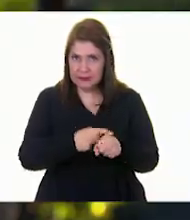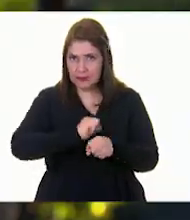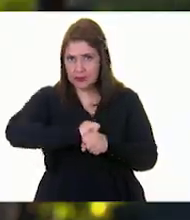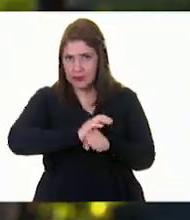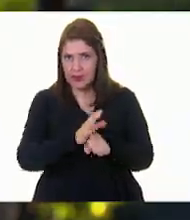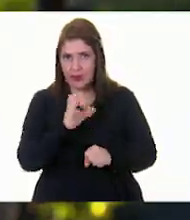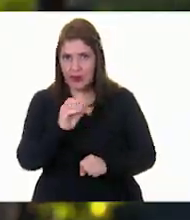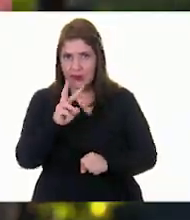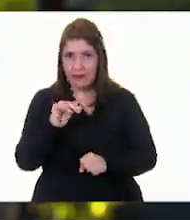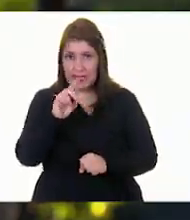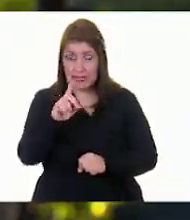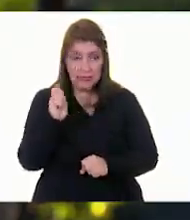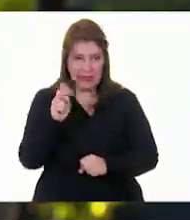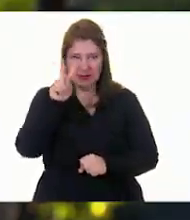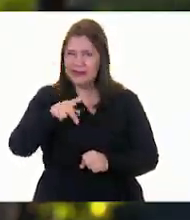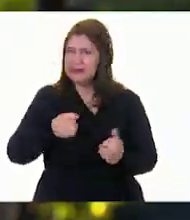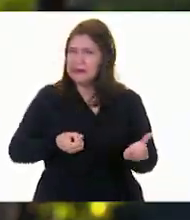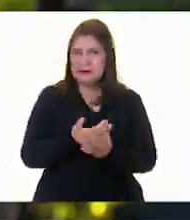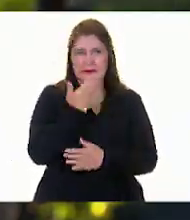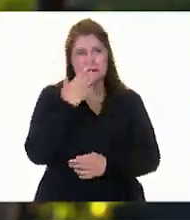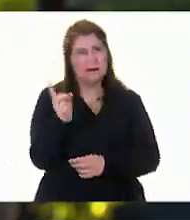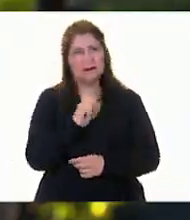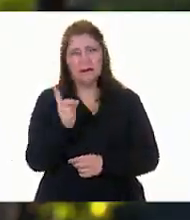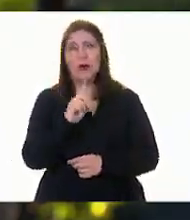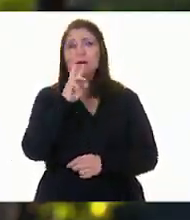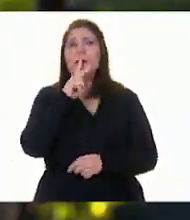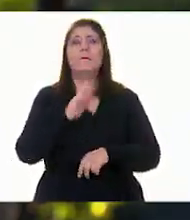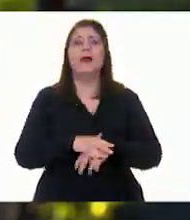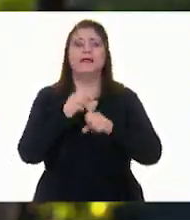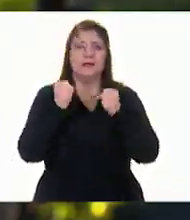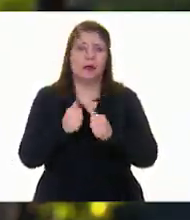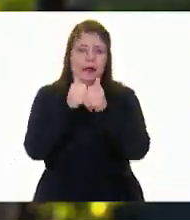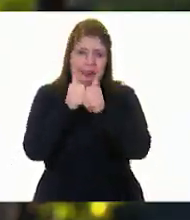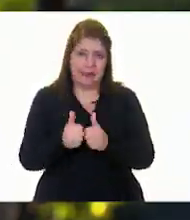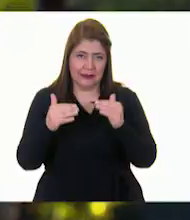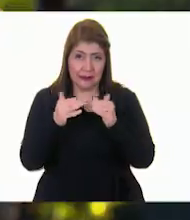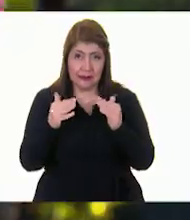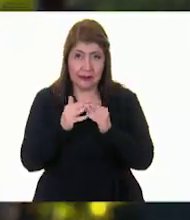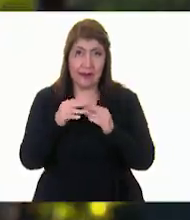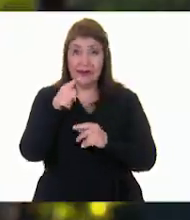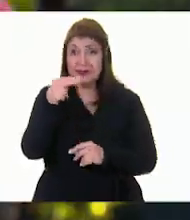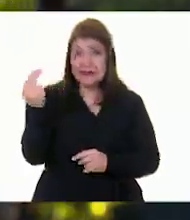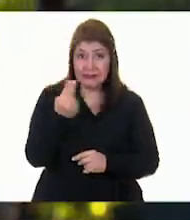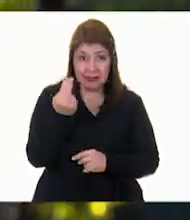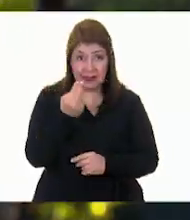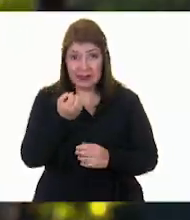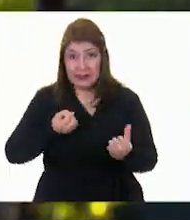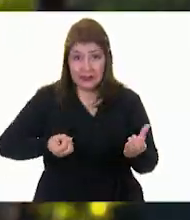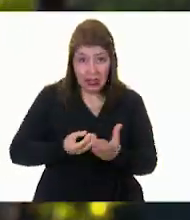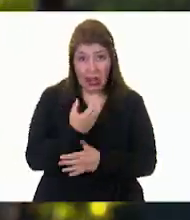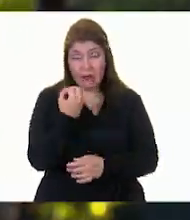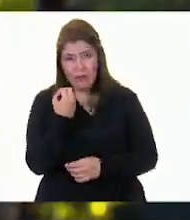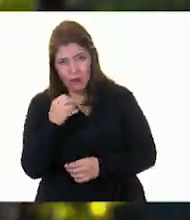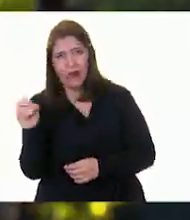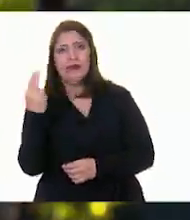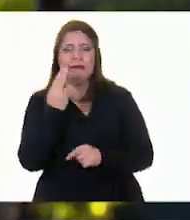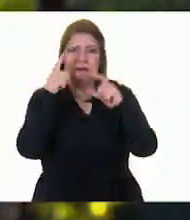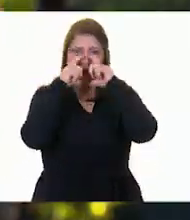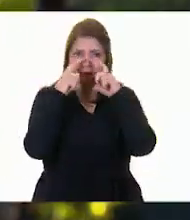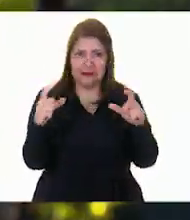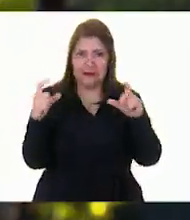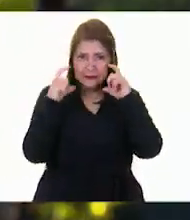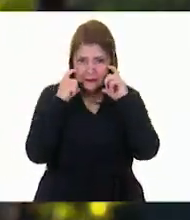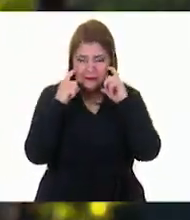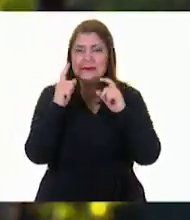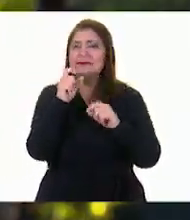Trata de no salir de casa a menos que sea muy necesario. Si lo haces, utiliza